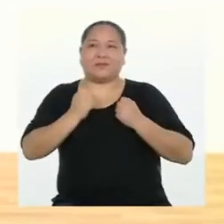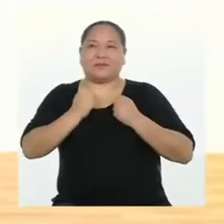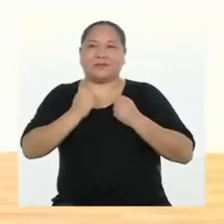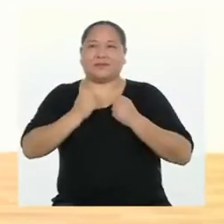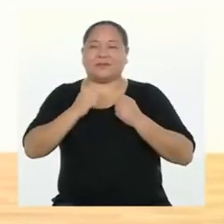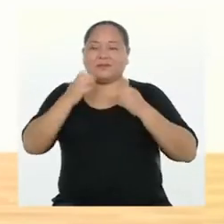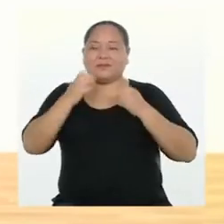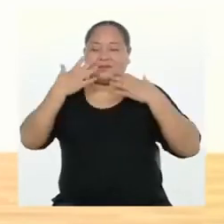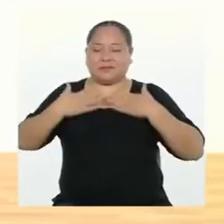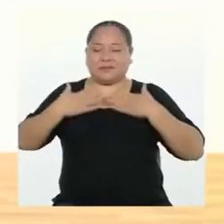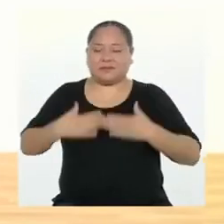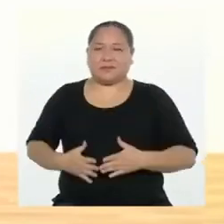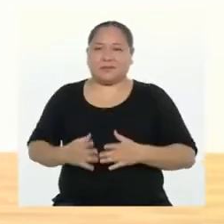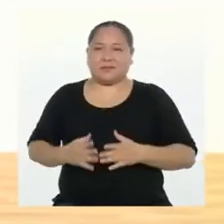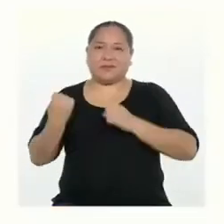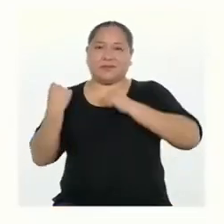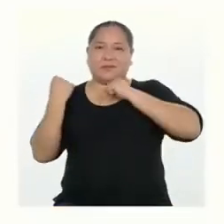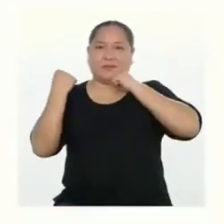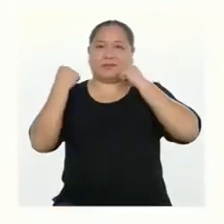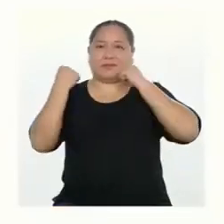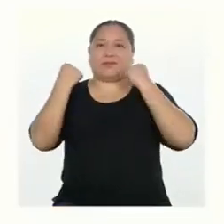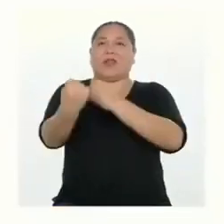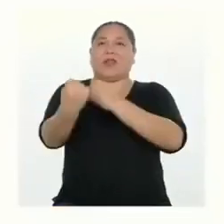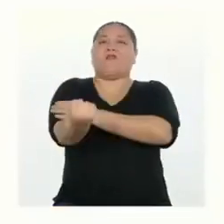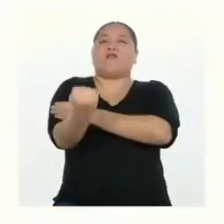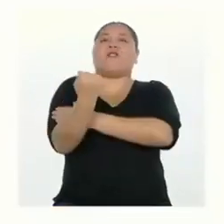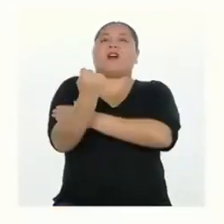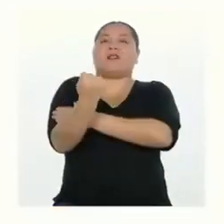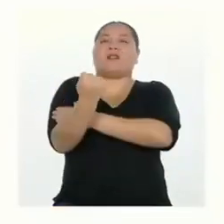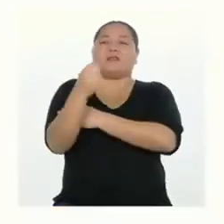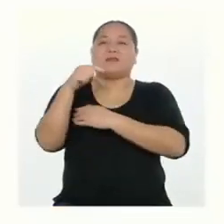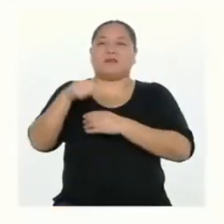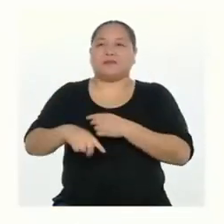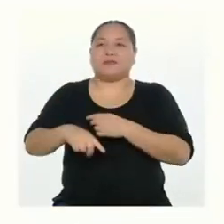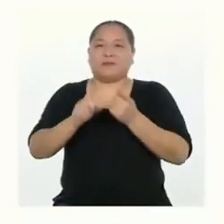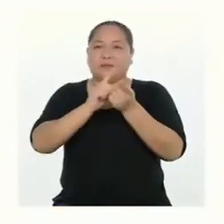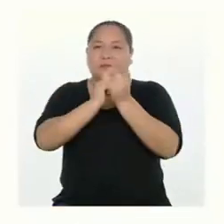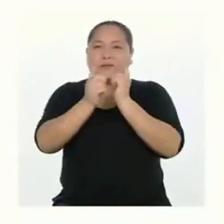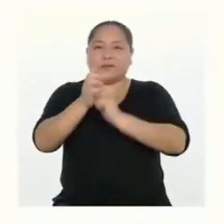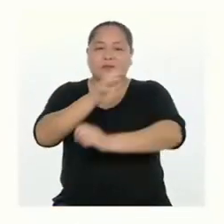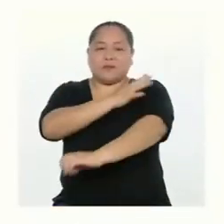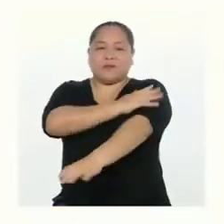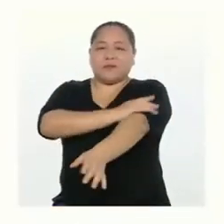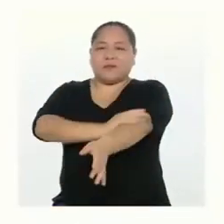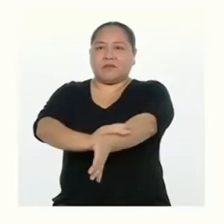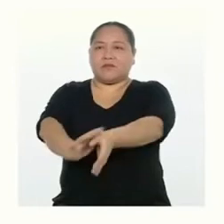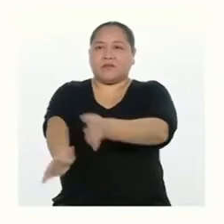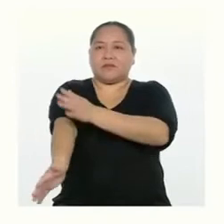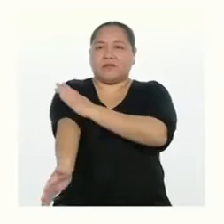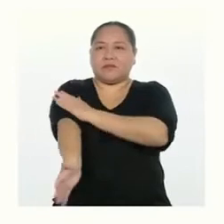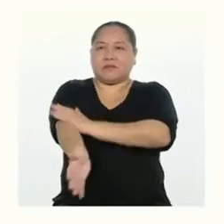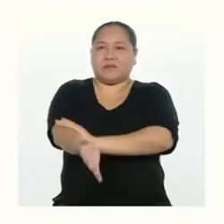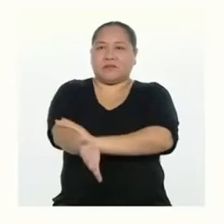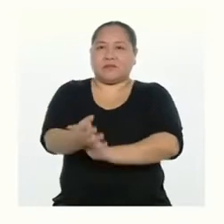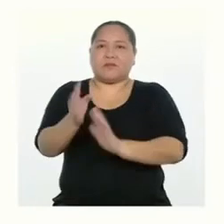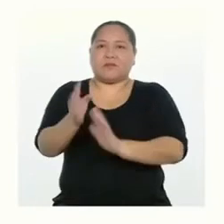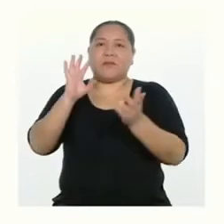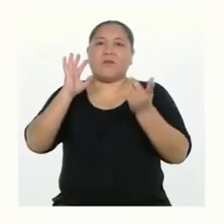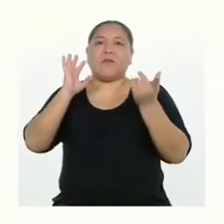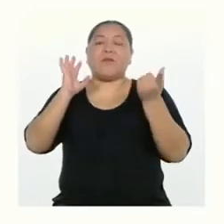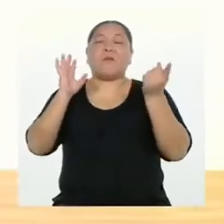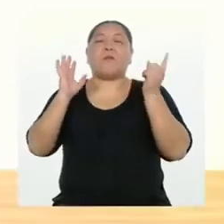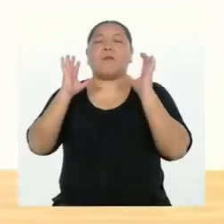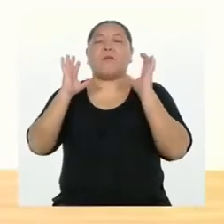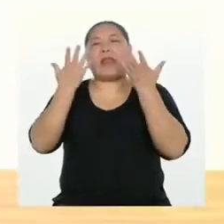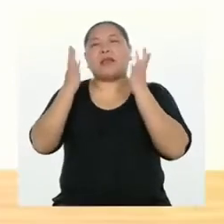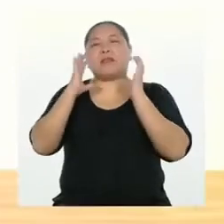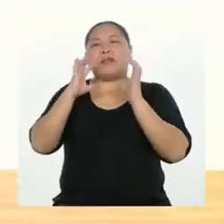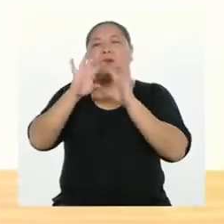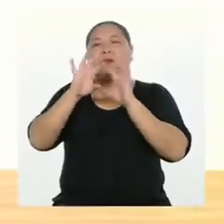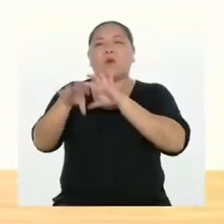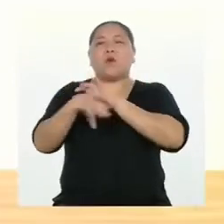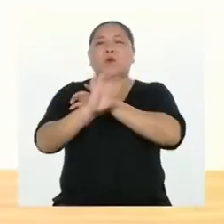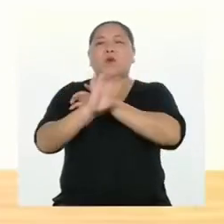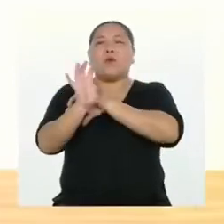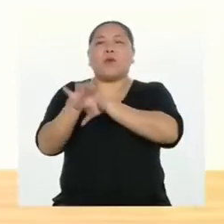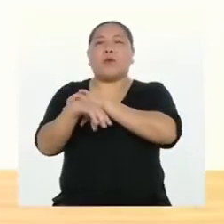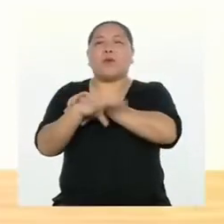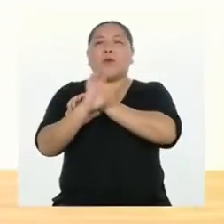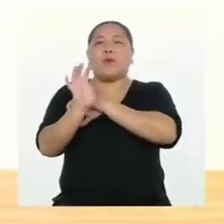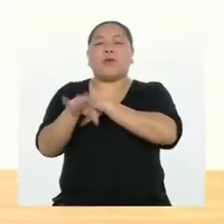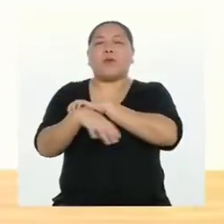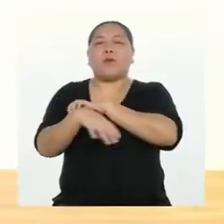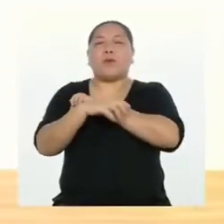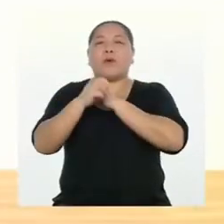nuestra coordinación y fuerza. Vamos a convertir nuestros brazos en las hélices de un ventilador. ¿Cómo?